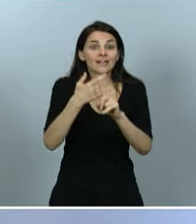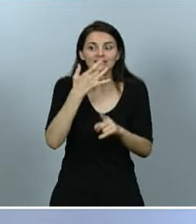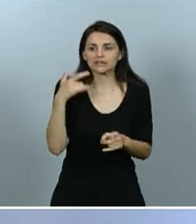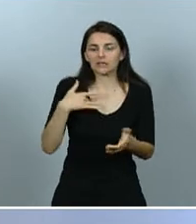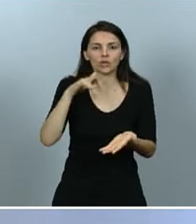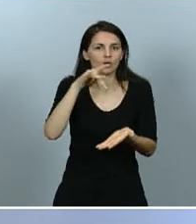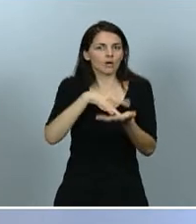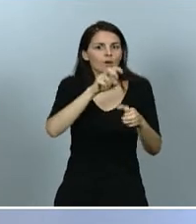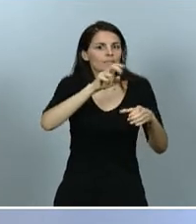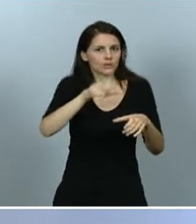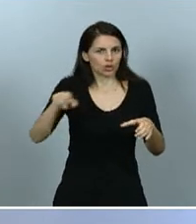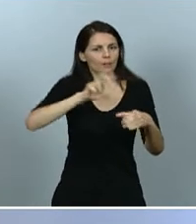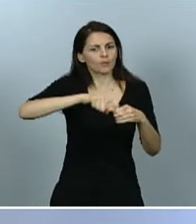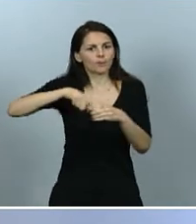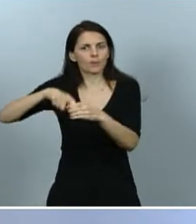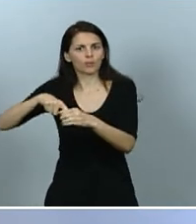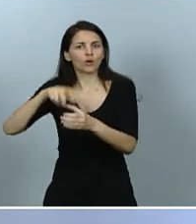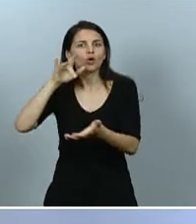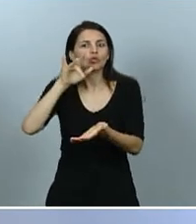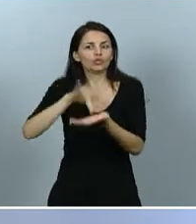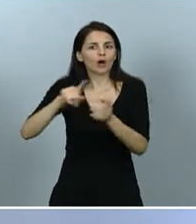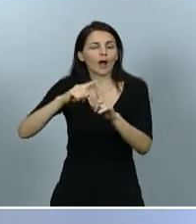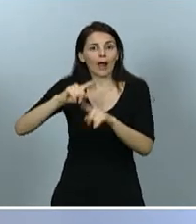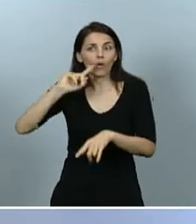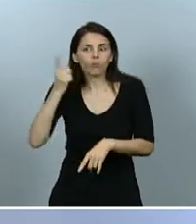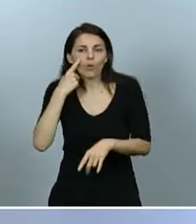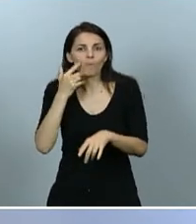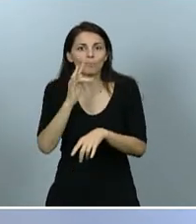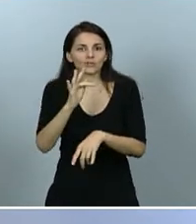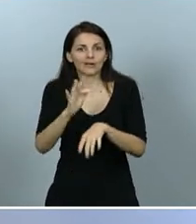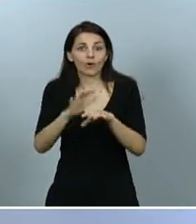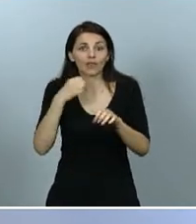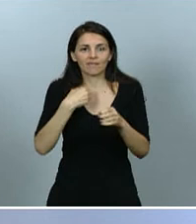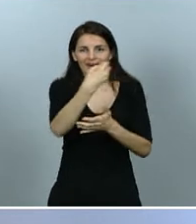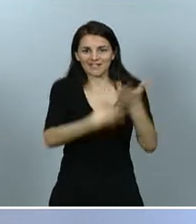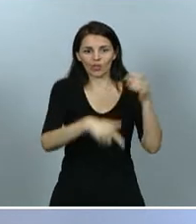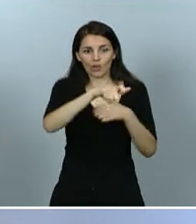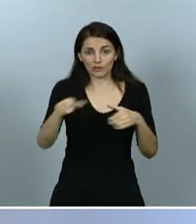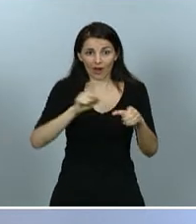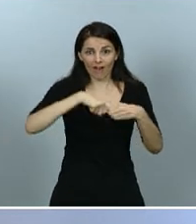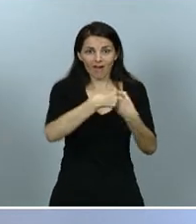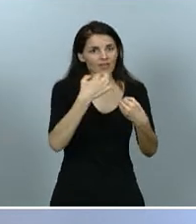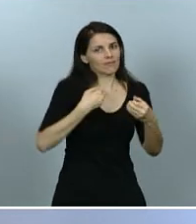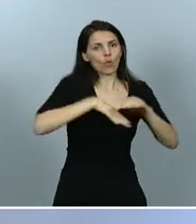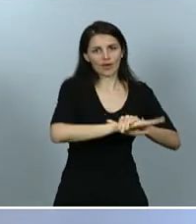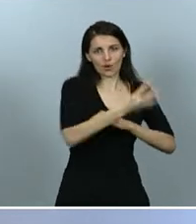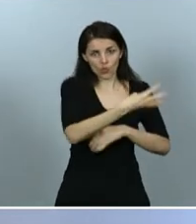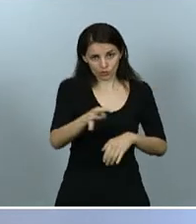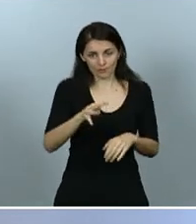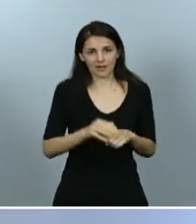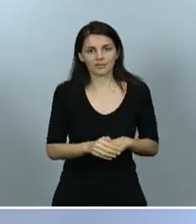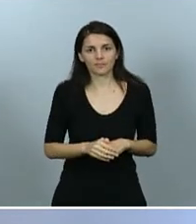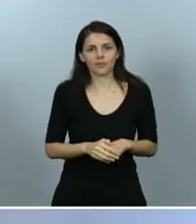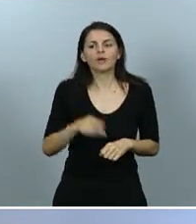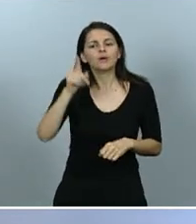el medio de transporte en cuestión. Adicionalmente, se habillita el director general de la Marina Mercante a tomar medidas de control de pasajes